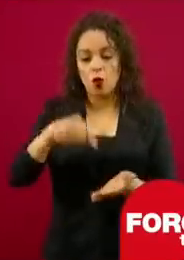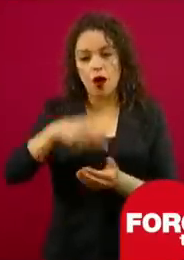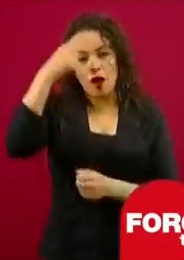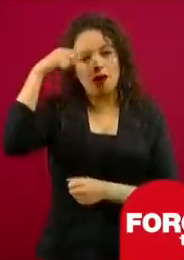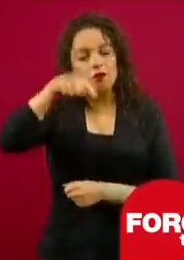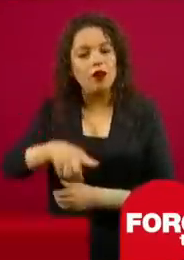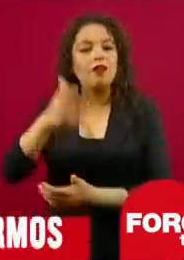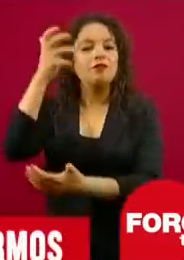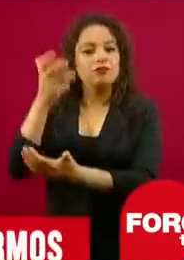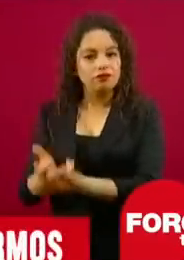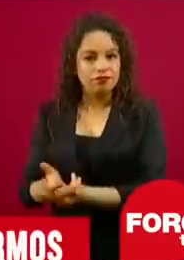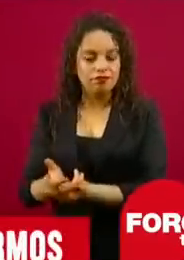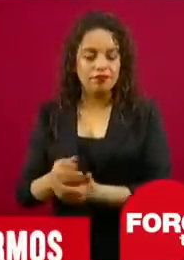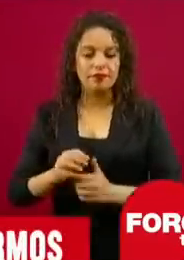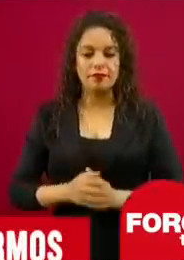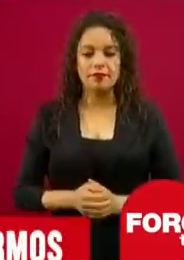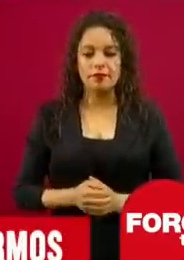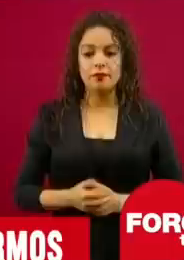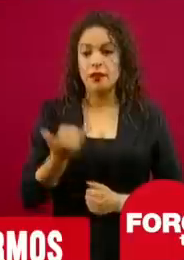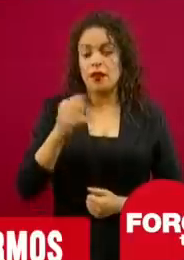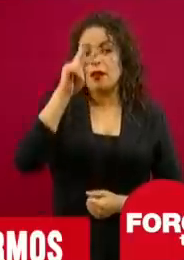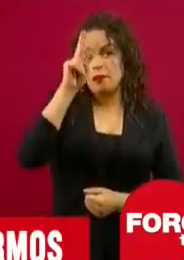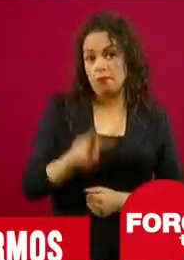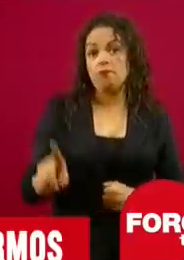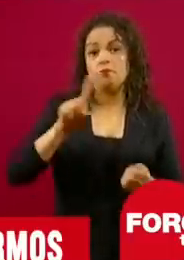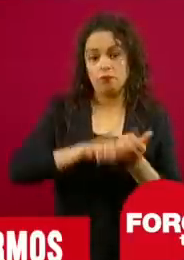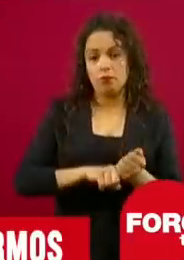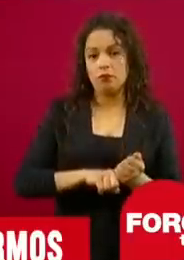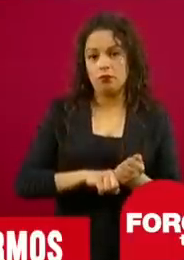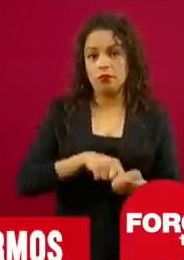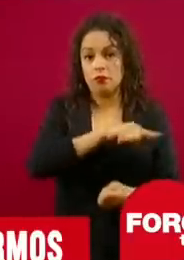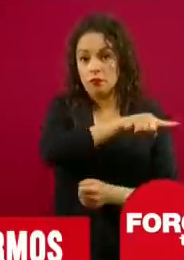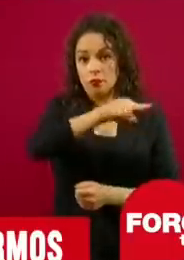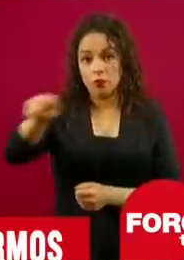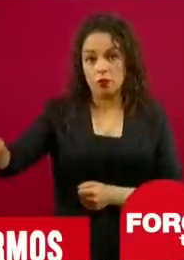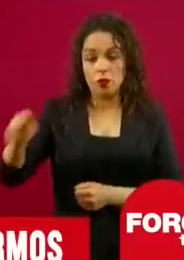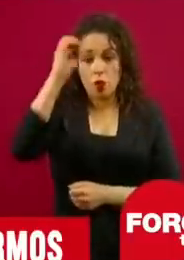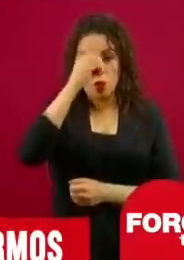atender a su personal que resulte afectado por esta nueva cepa del coronavirus.